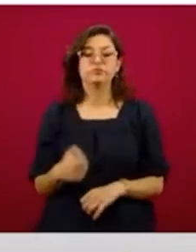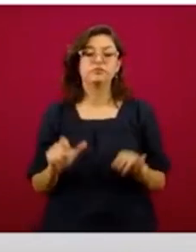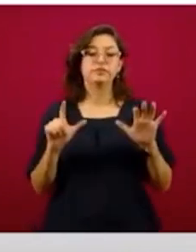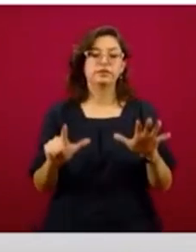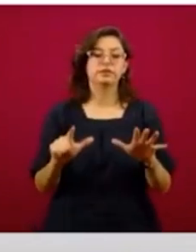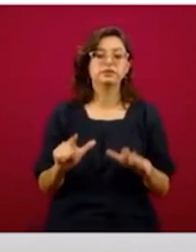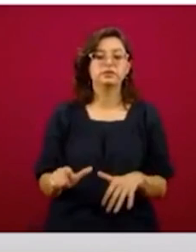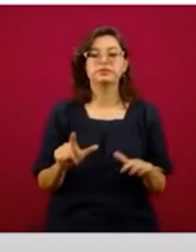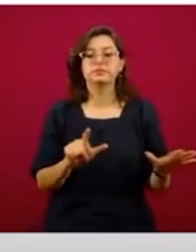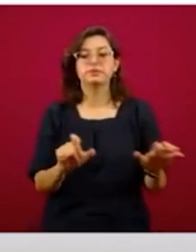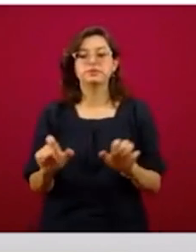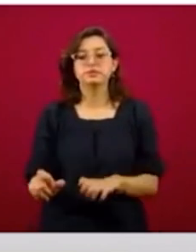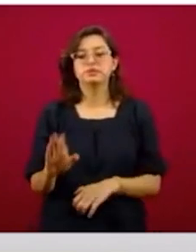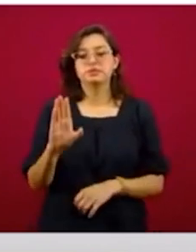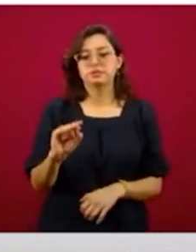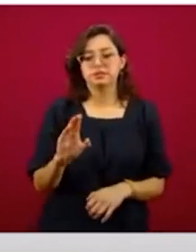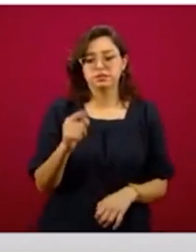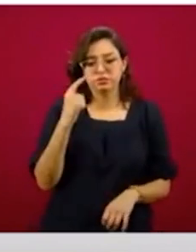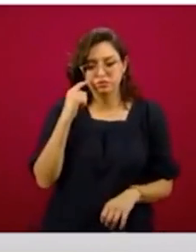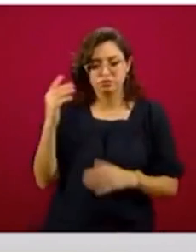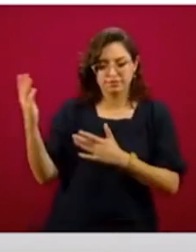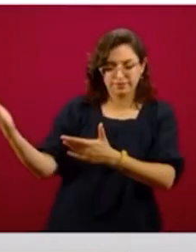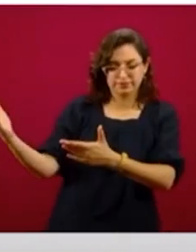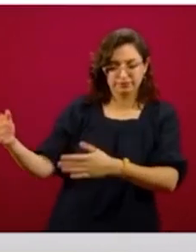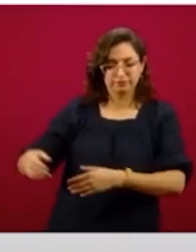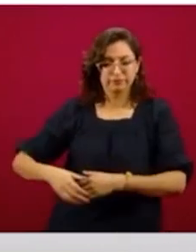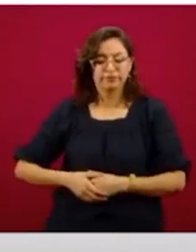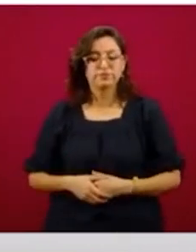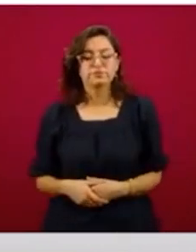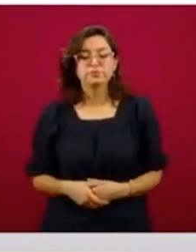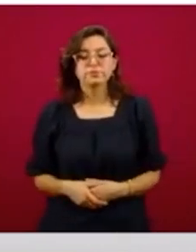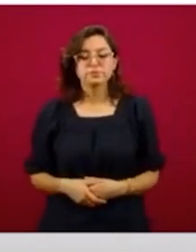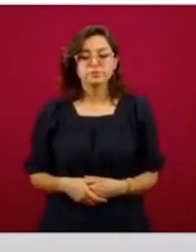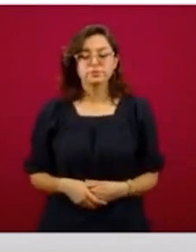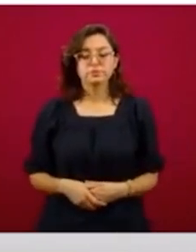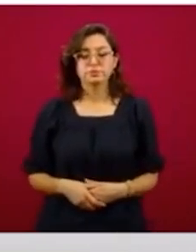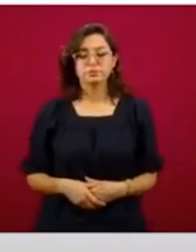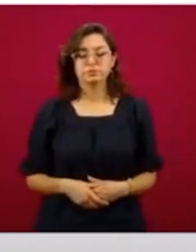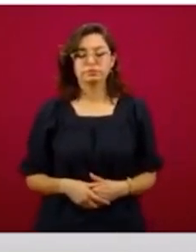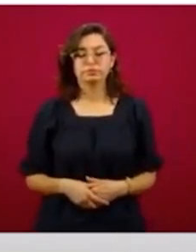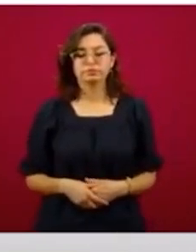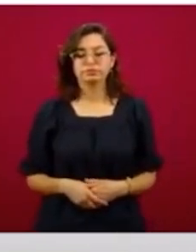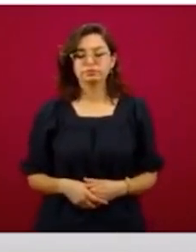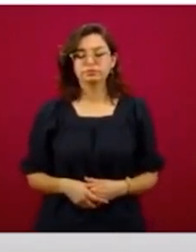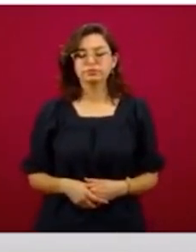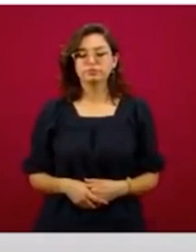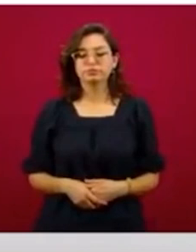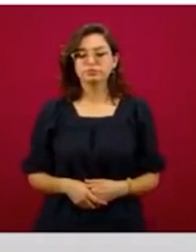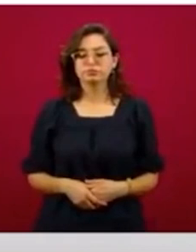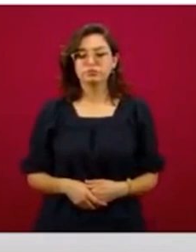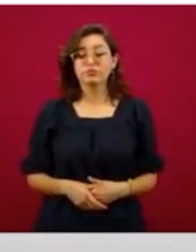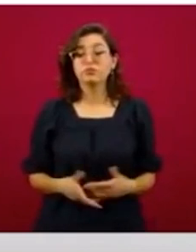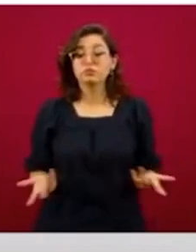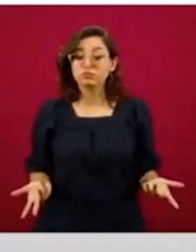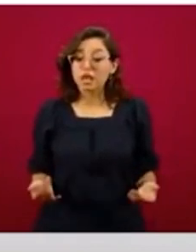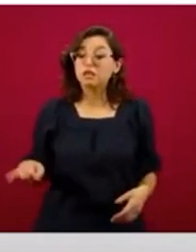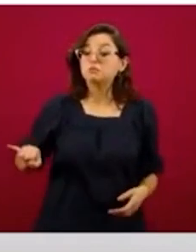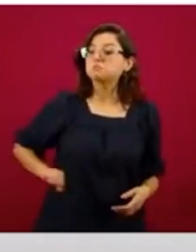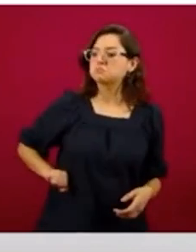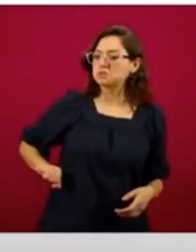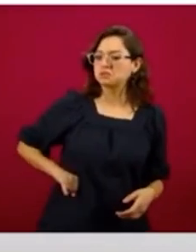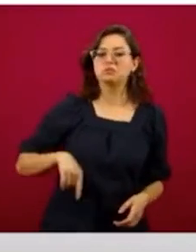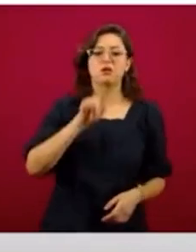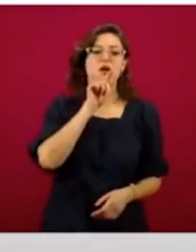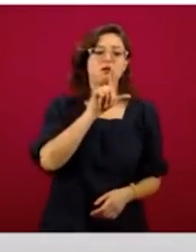México diecisiete mil 790. Llama la atención, por ejemplo, en el caso de Jalisco y del